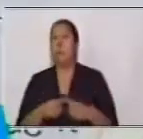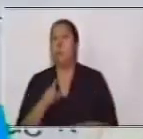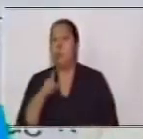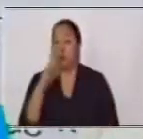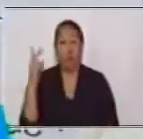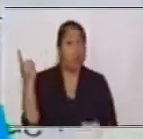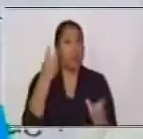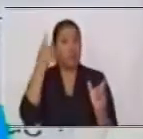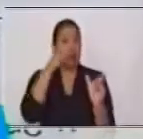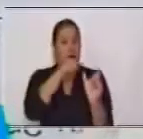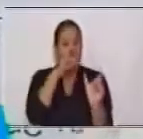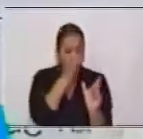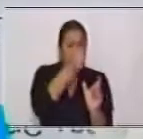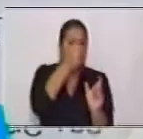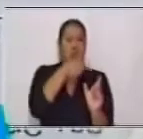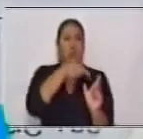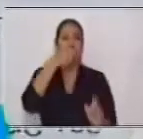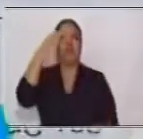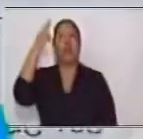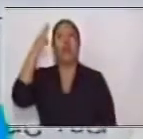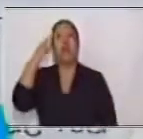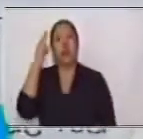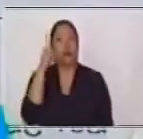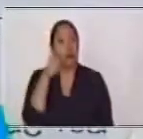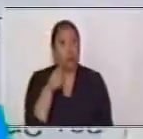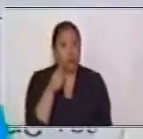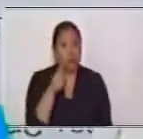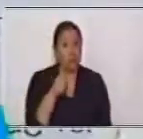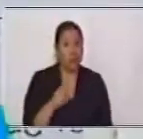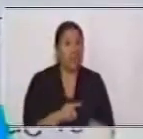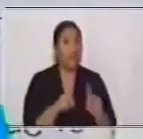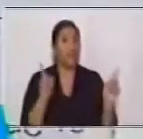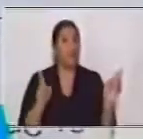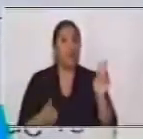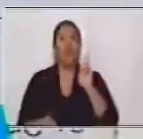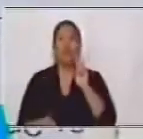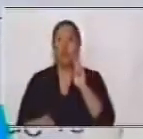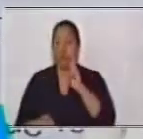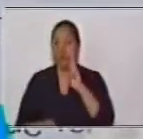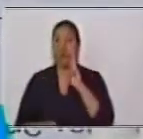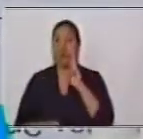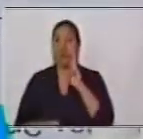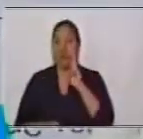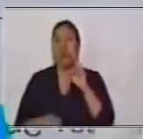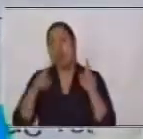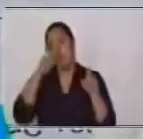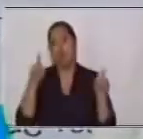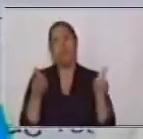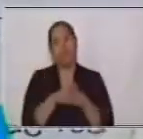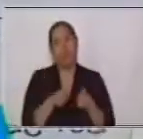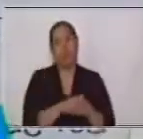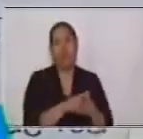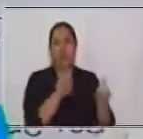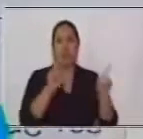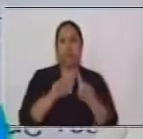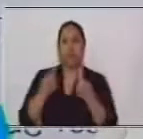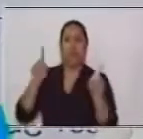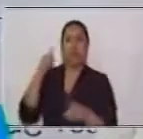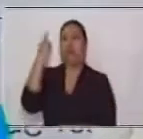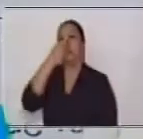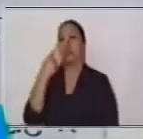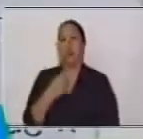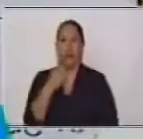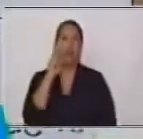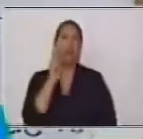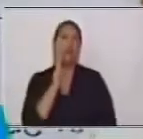recuerdes que van a haber varios verbos y por lo tanto van a haber varios sintagmas verbales. Donde hay